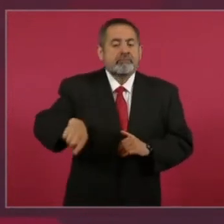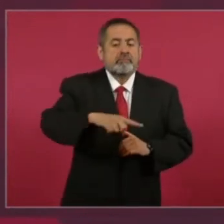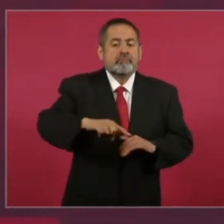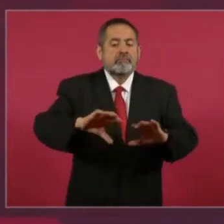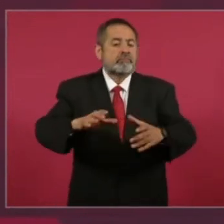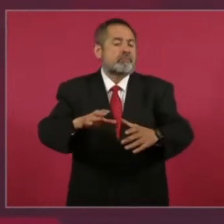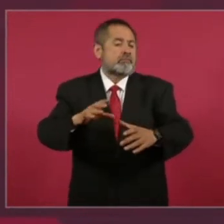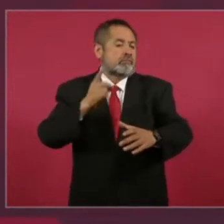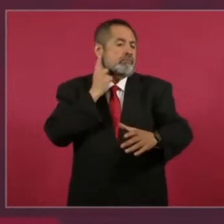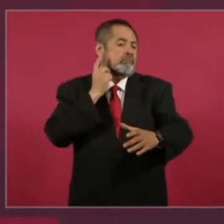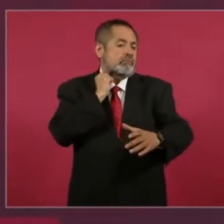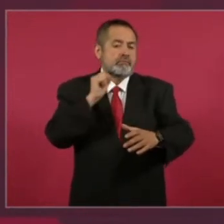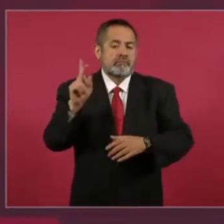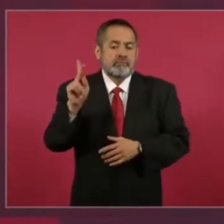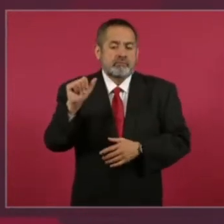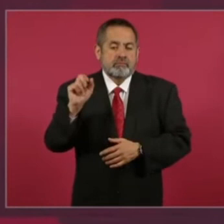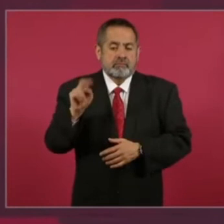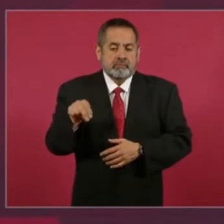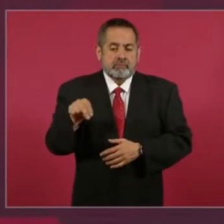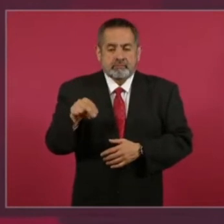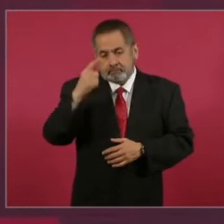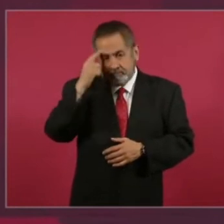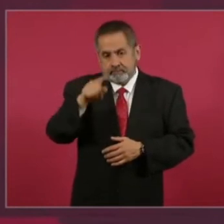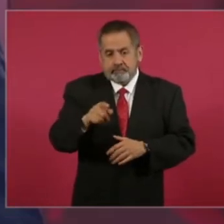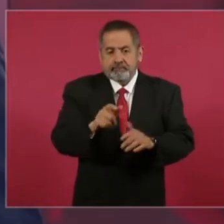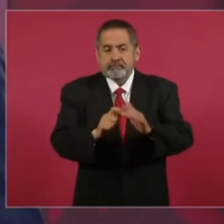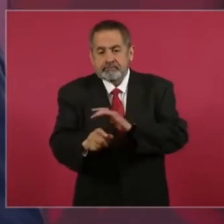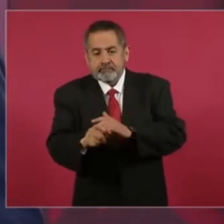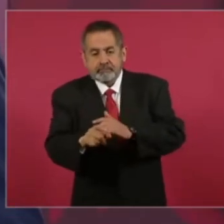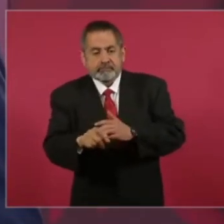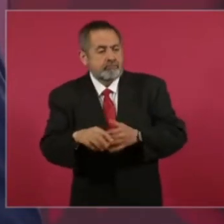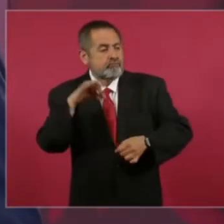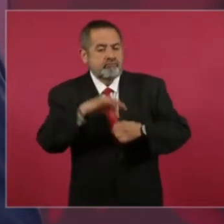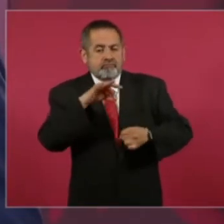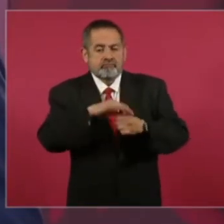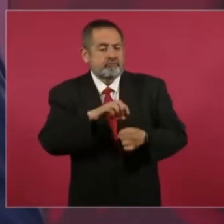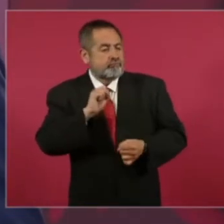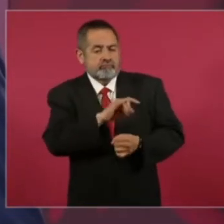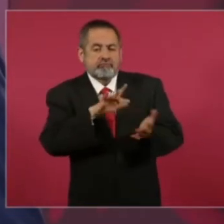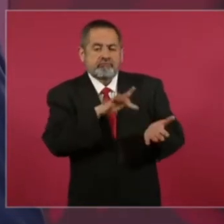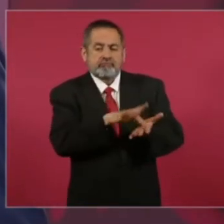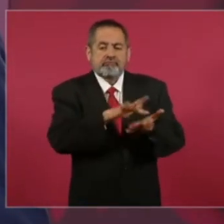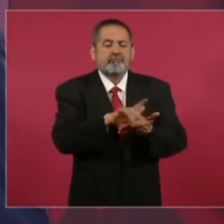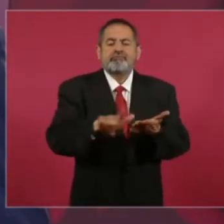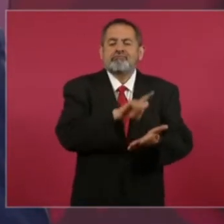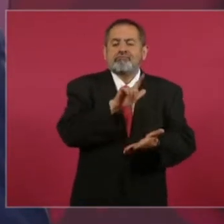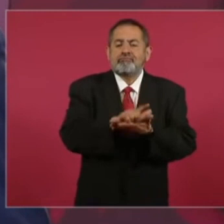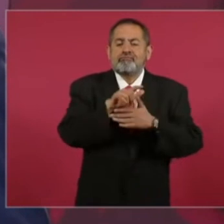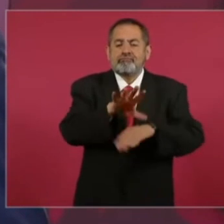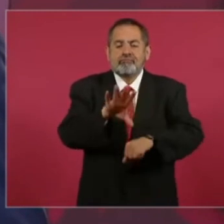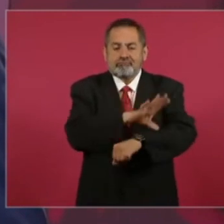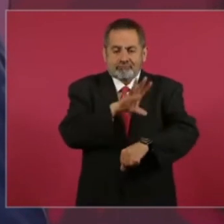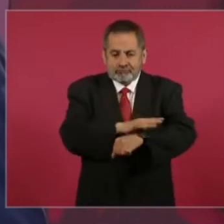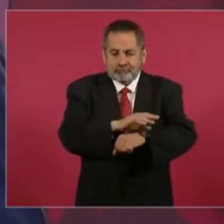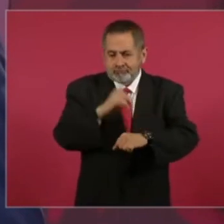para que votaran por la reforma energética por la privatización